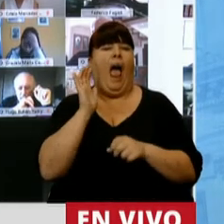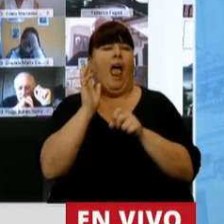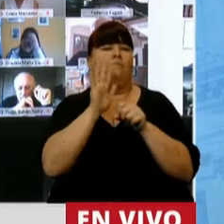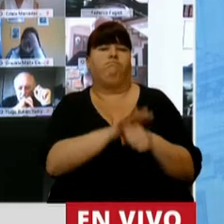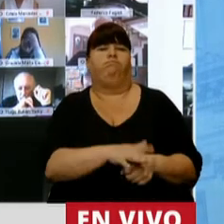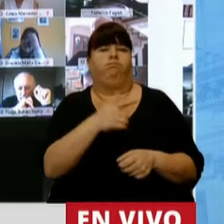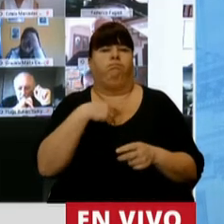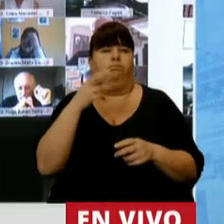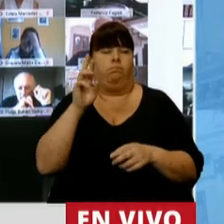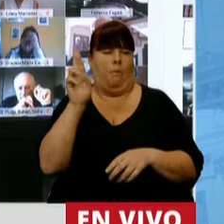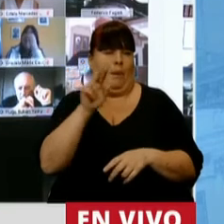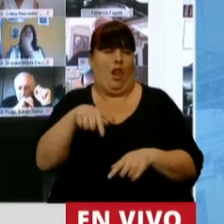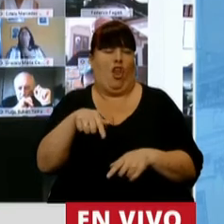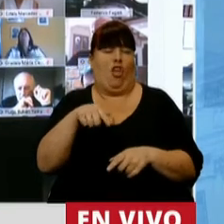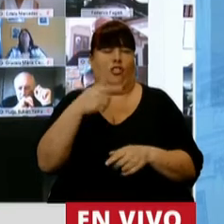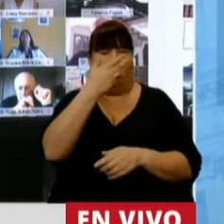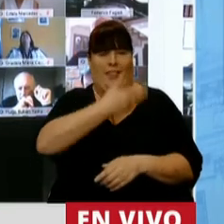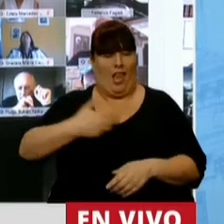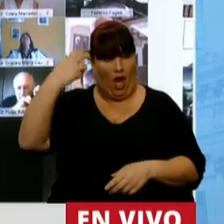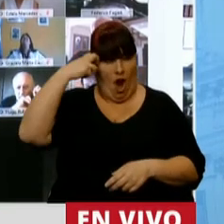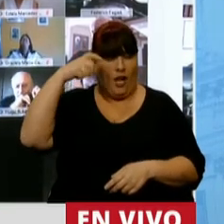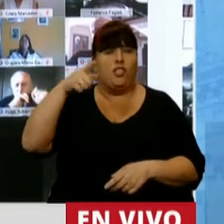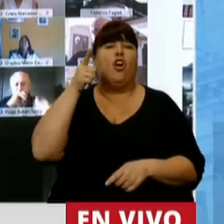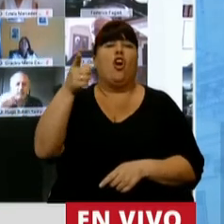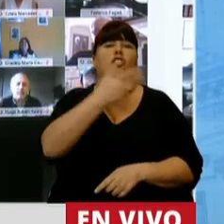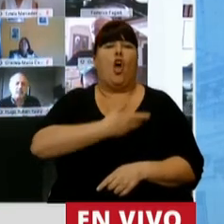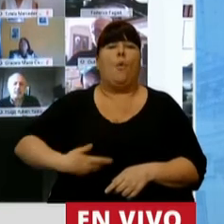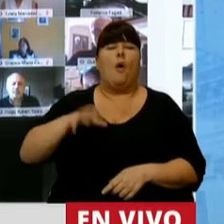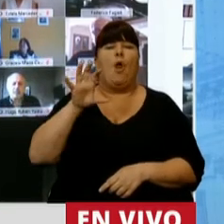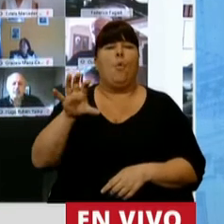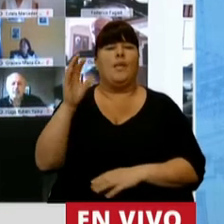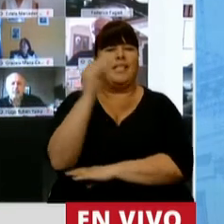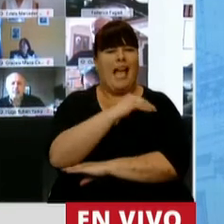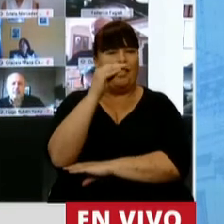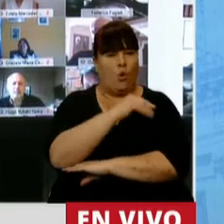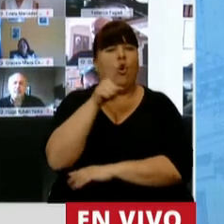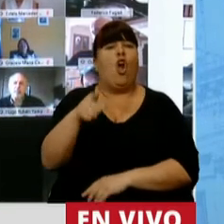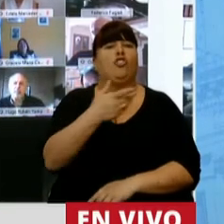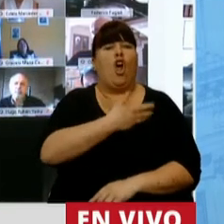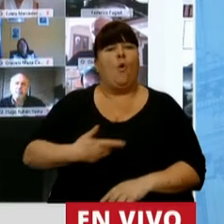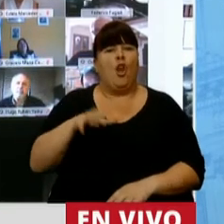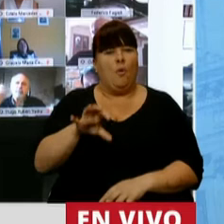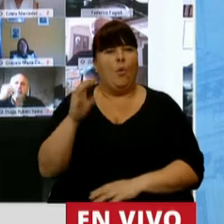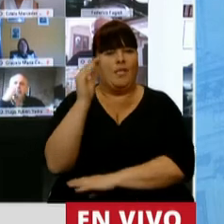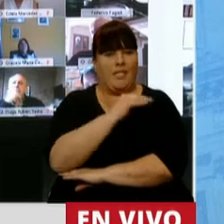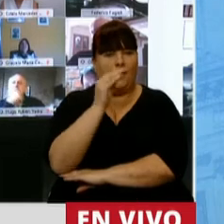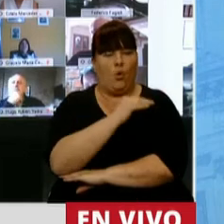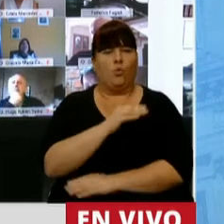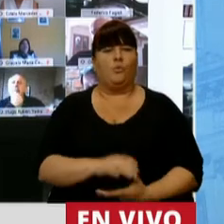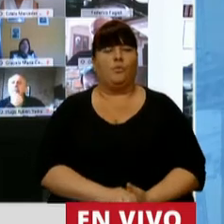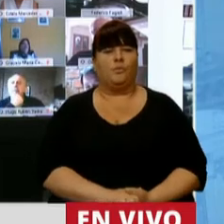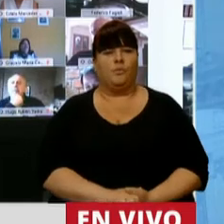parlamentarios contra la gobernadora de la provincia de Santa Cruz, contra el gobierno de la provincia de Santa Cruz.